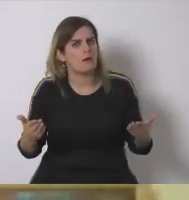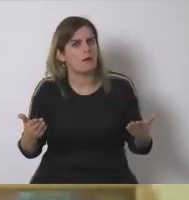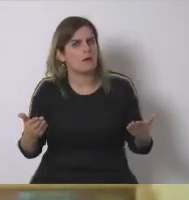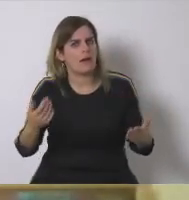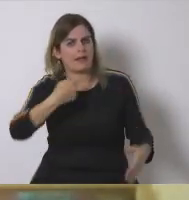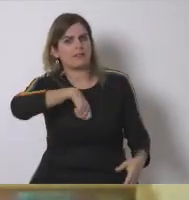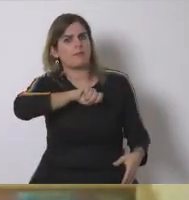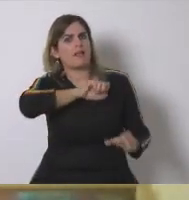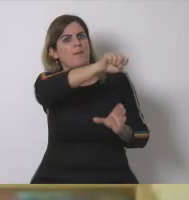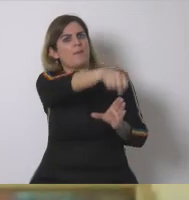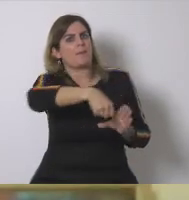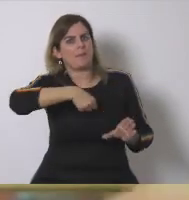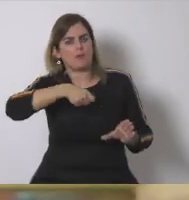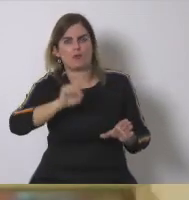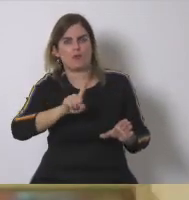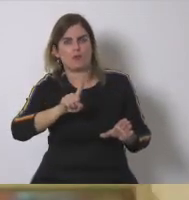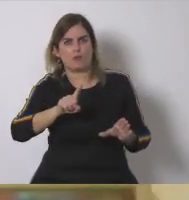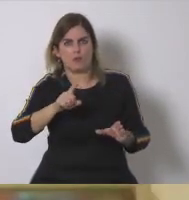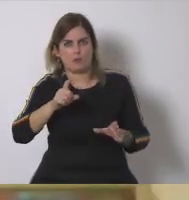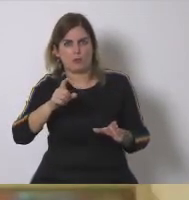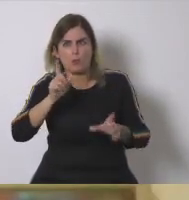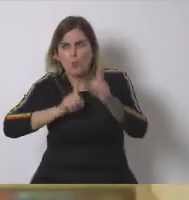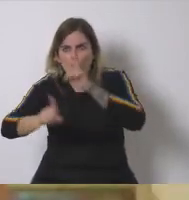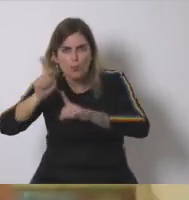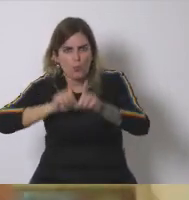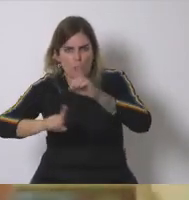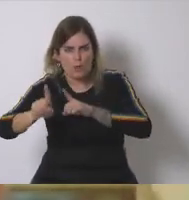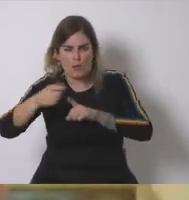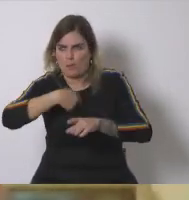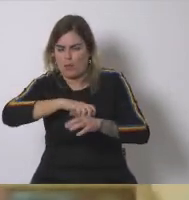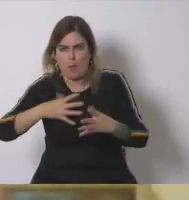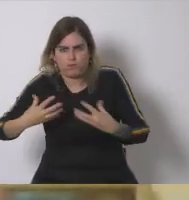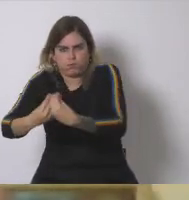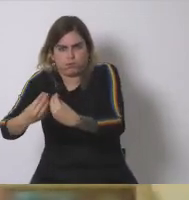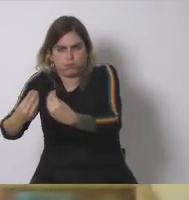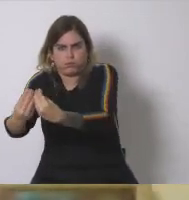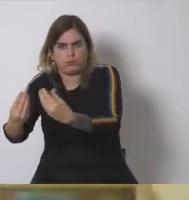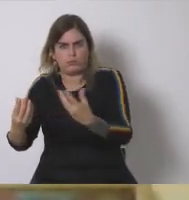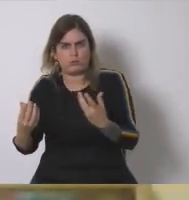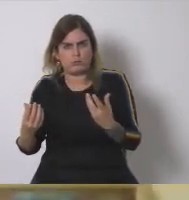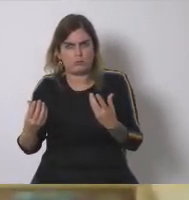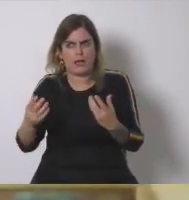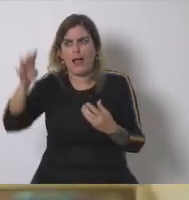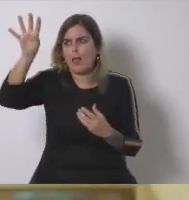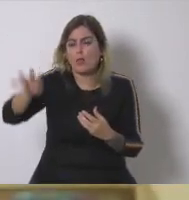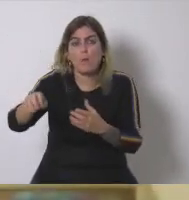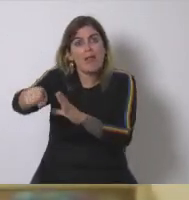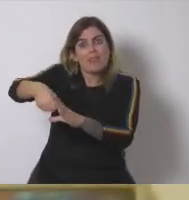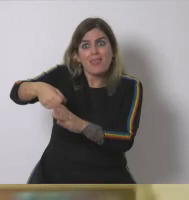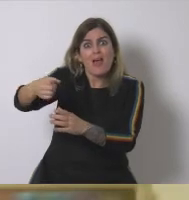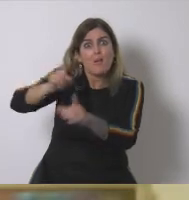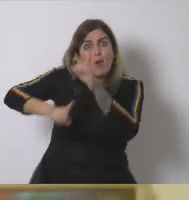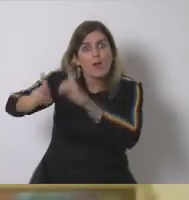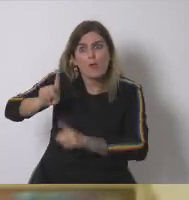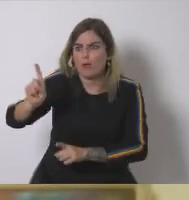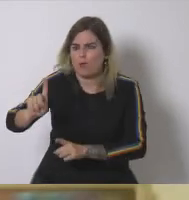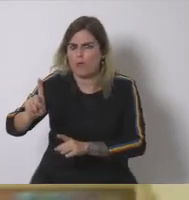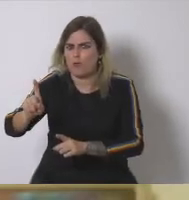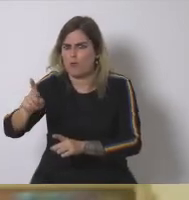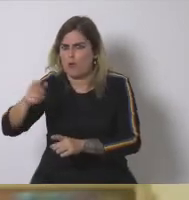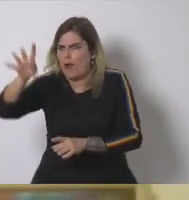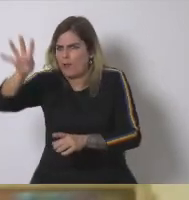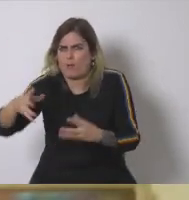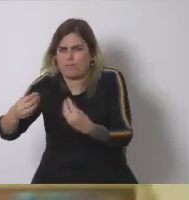rural el problema no es la España vaciada sino la España llena no es la